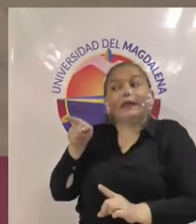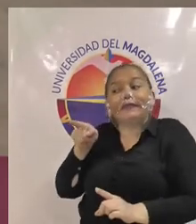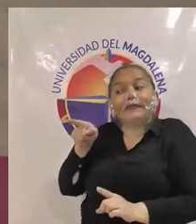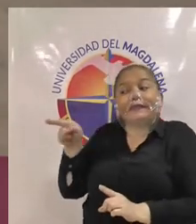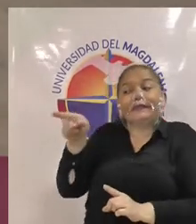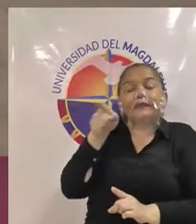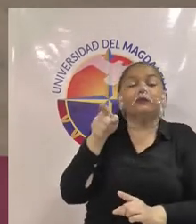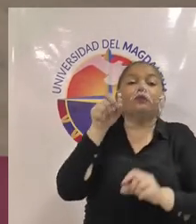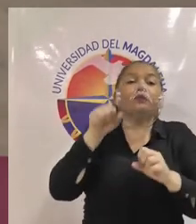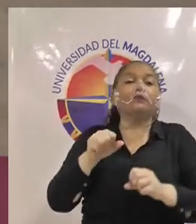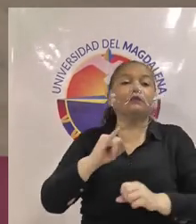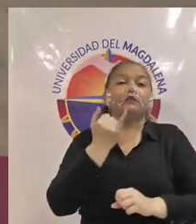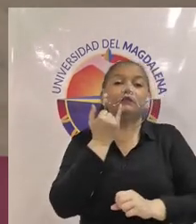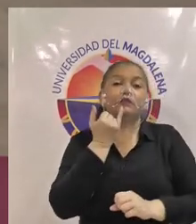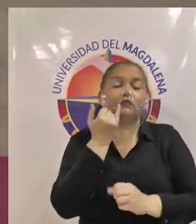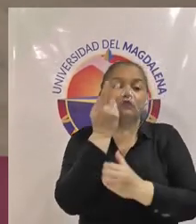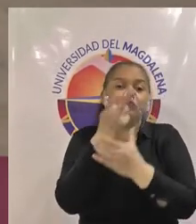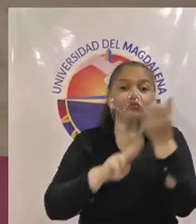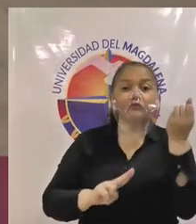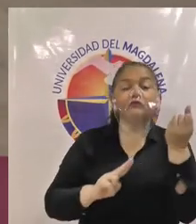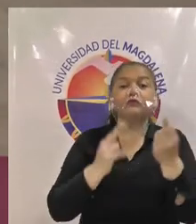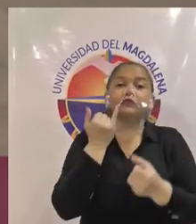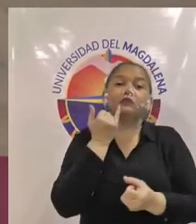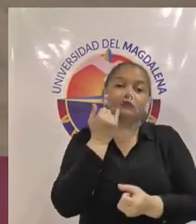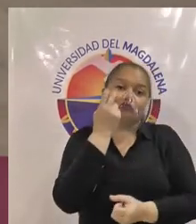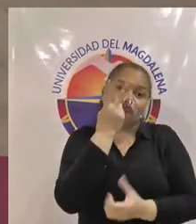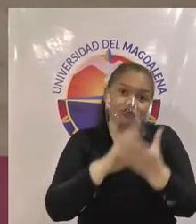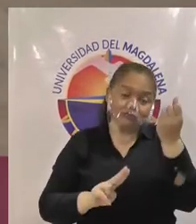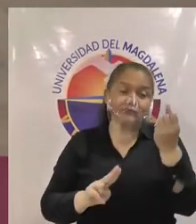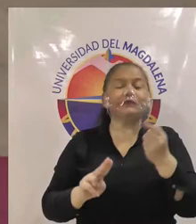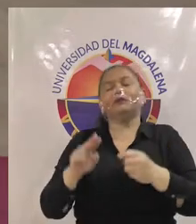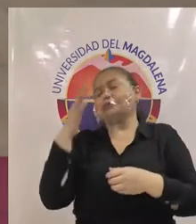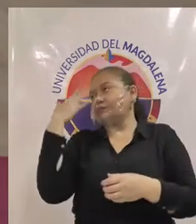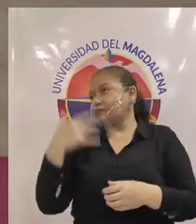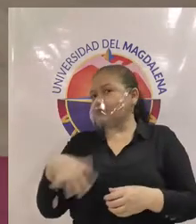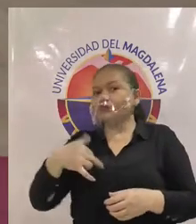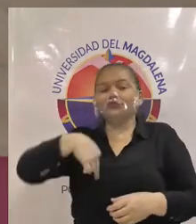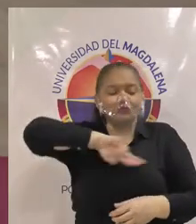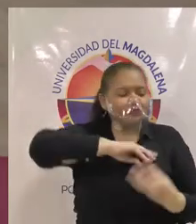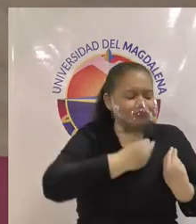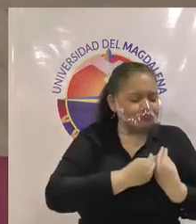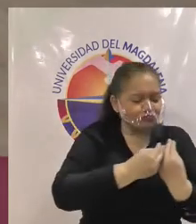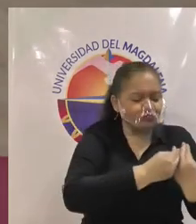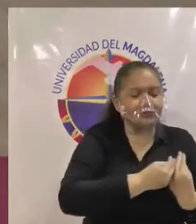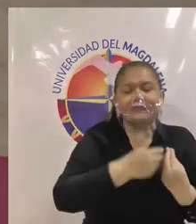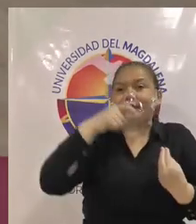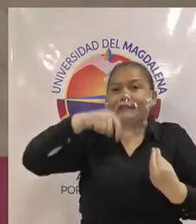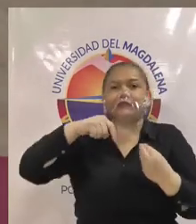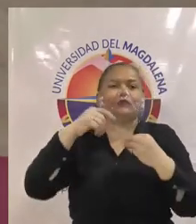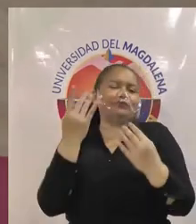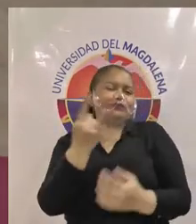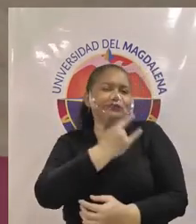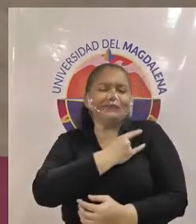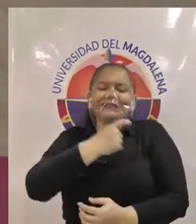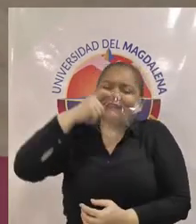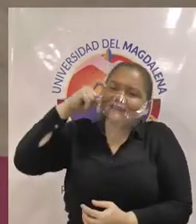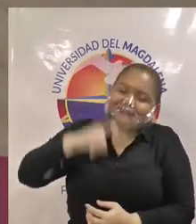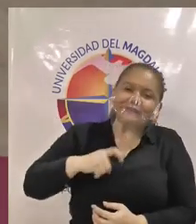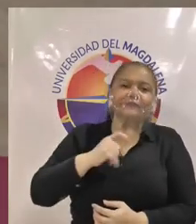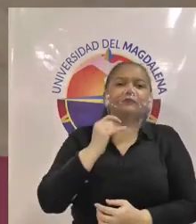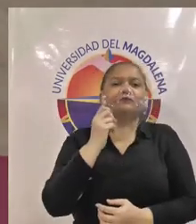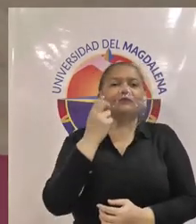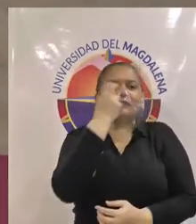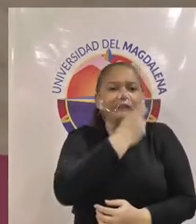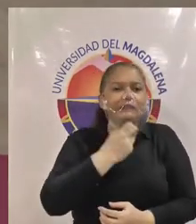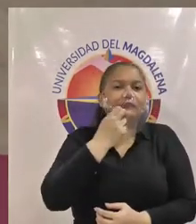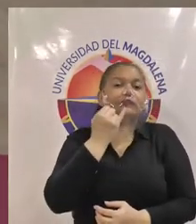y todo mi equipo de trabajo está seguro de que el bilingüismo en esta universidad es demasiado importante de hecho también